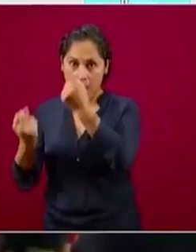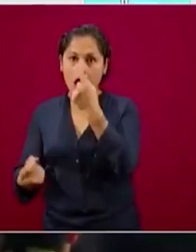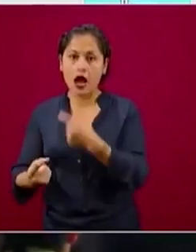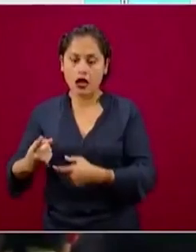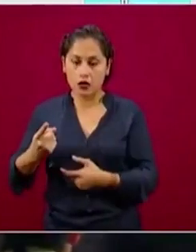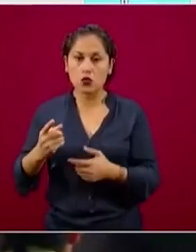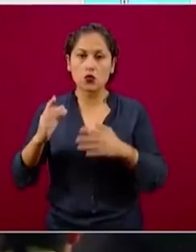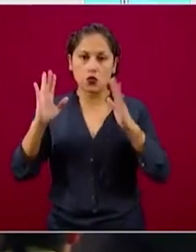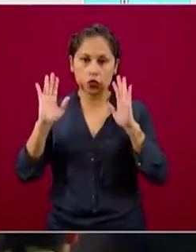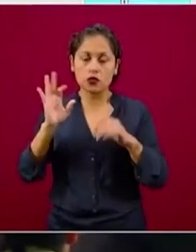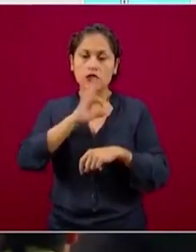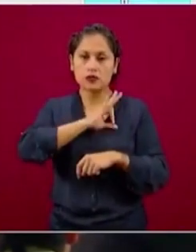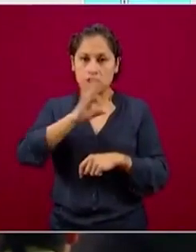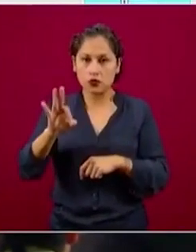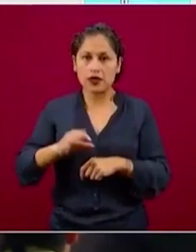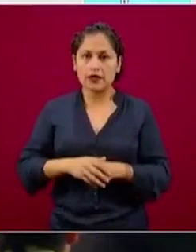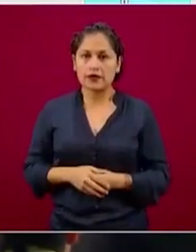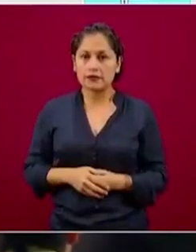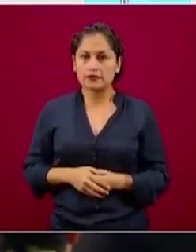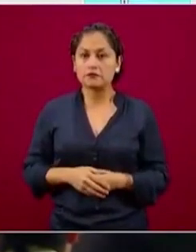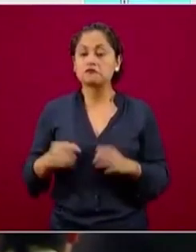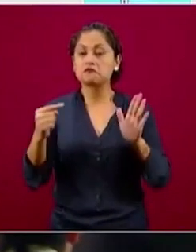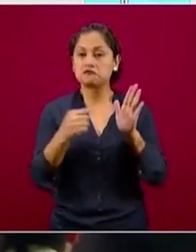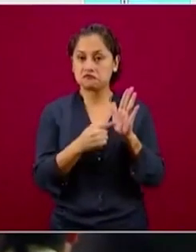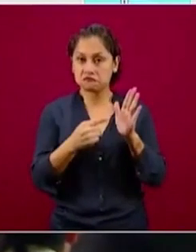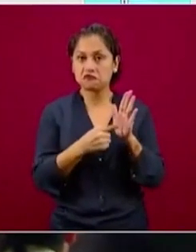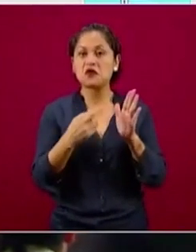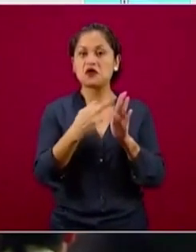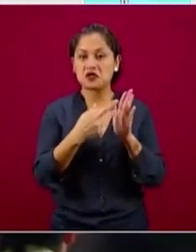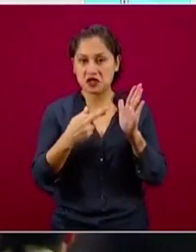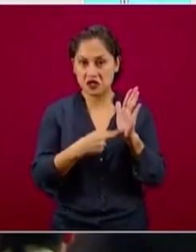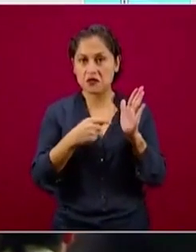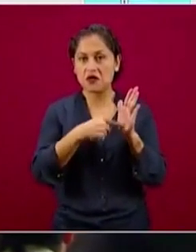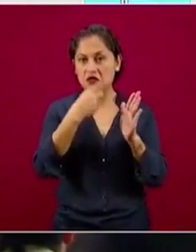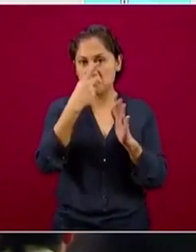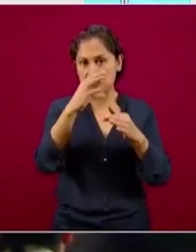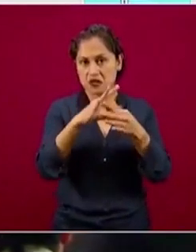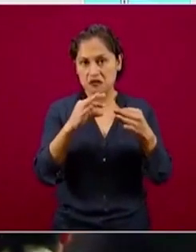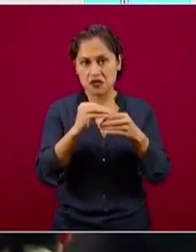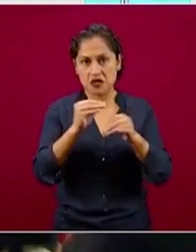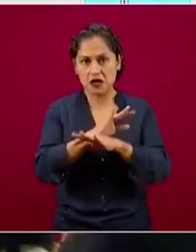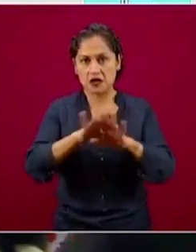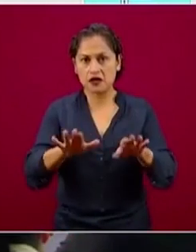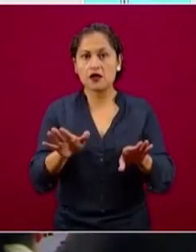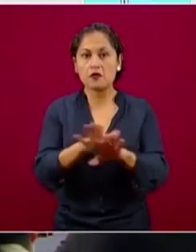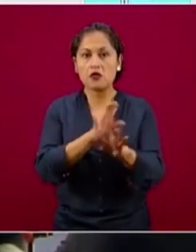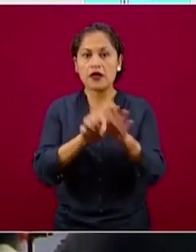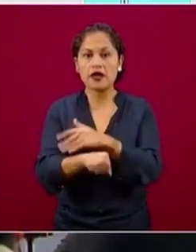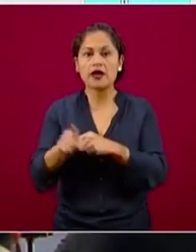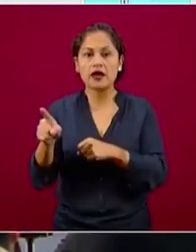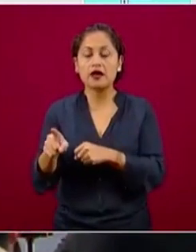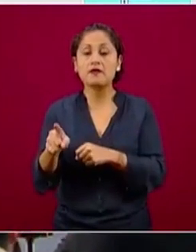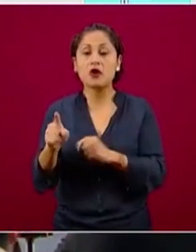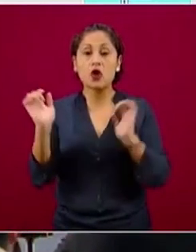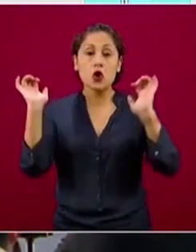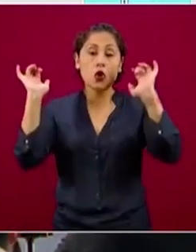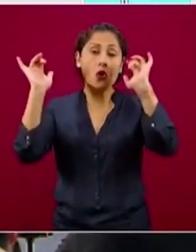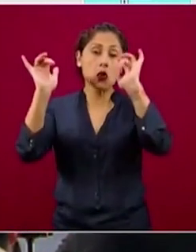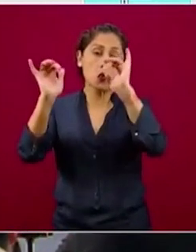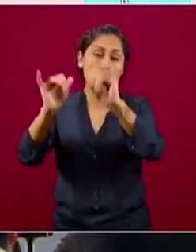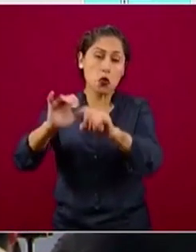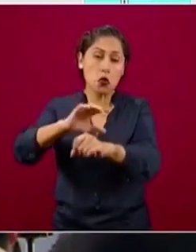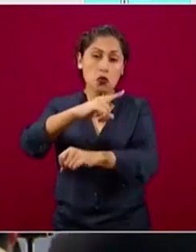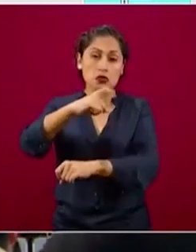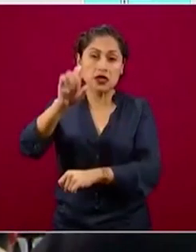indicaciones específicas sobre qué quiere decir esa reducción. Básicamente es reducción de aforo, si